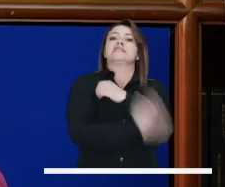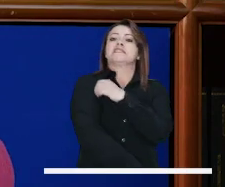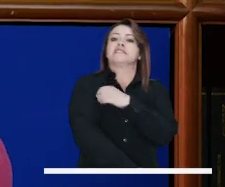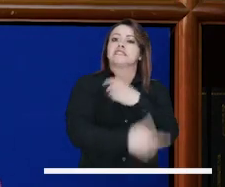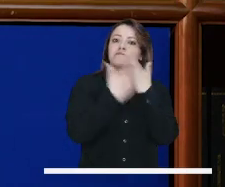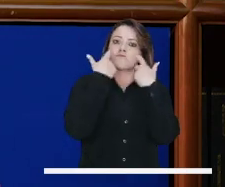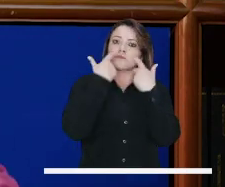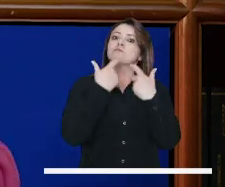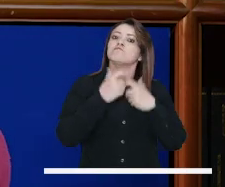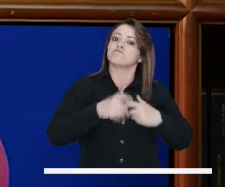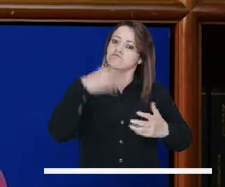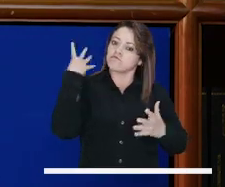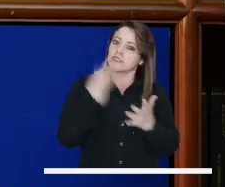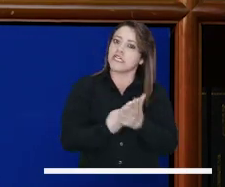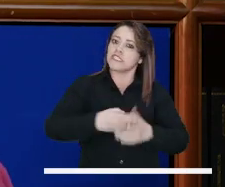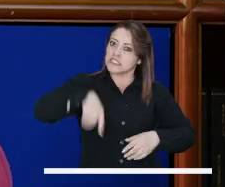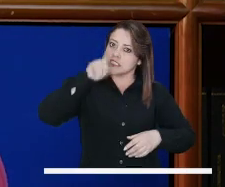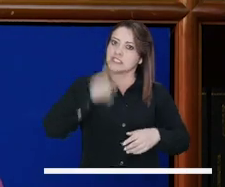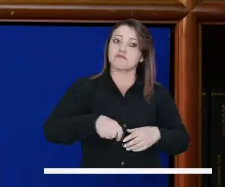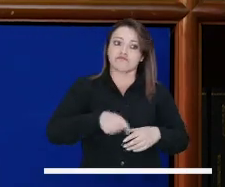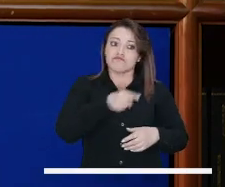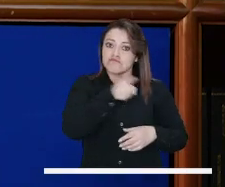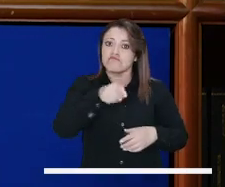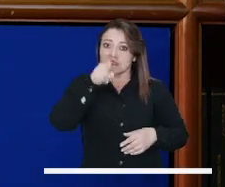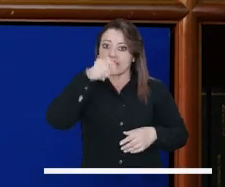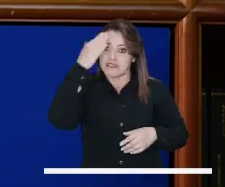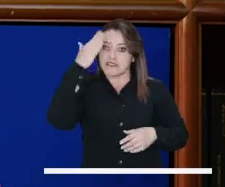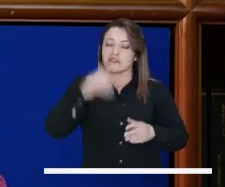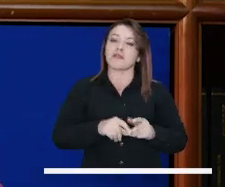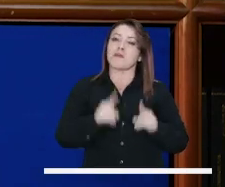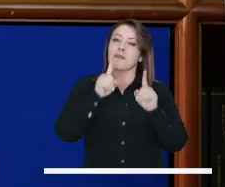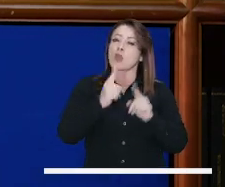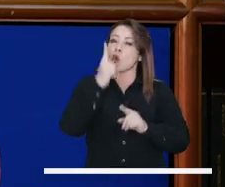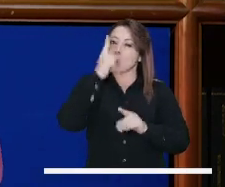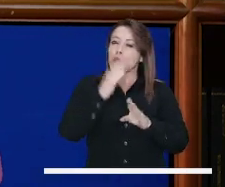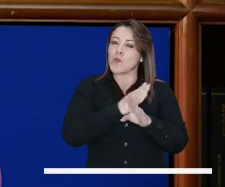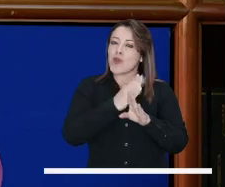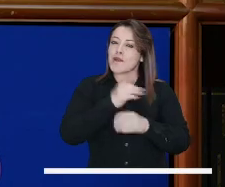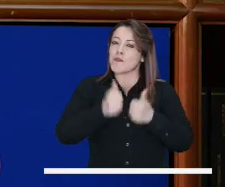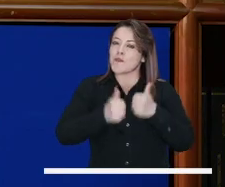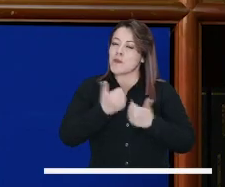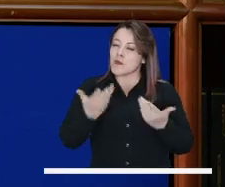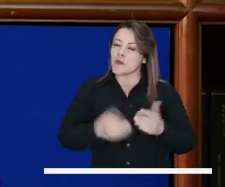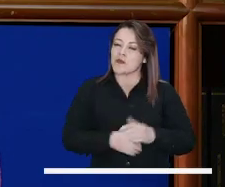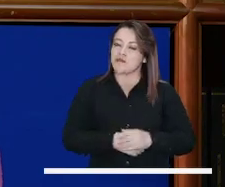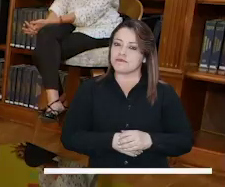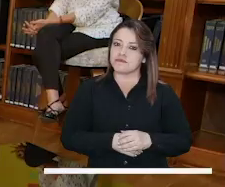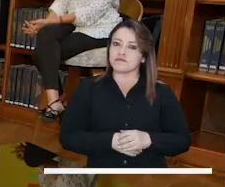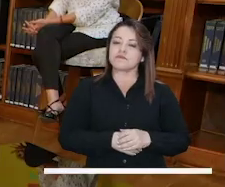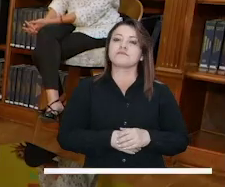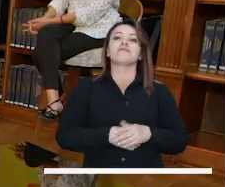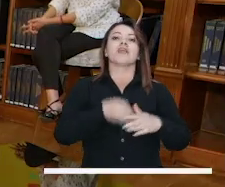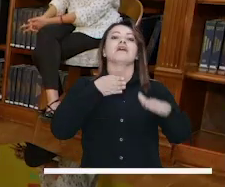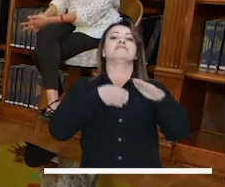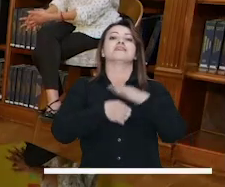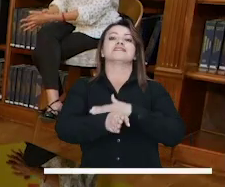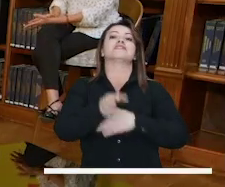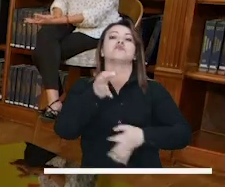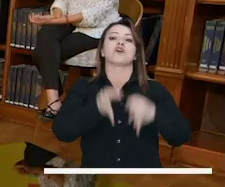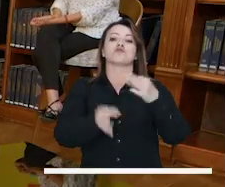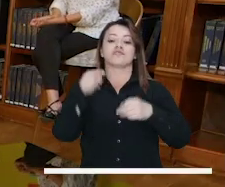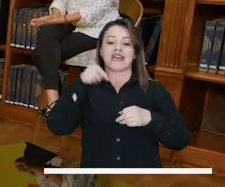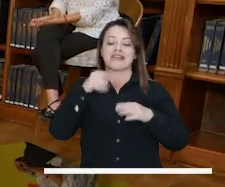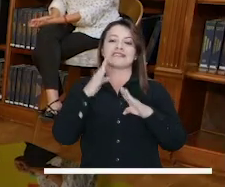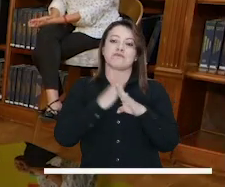que pueden recibir una sanción fuerte en este tipo de situaciones. Pero yo creo que aquí hay un